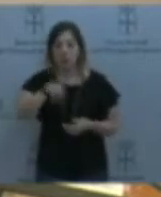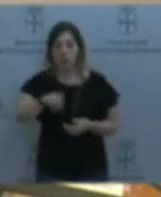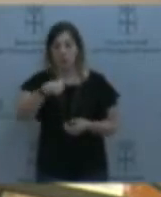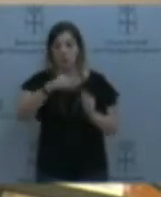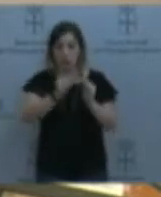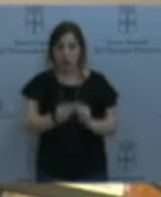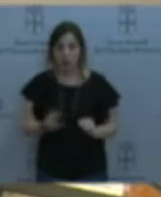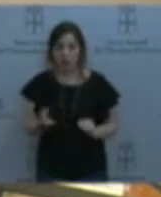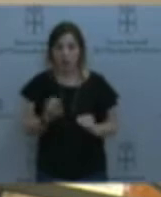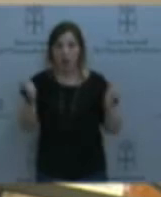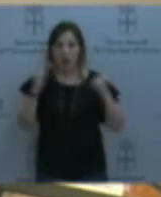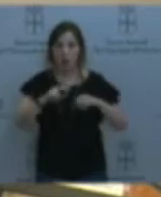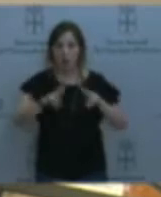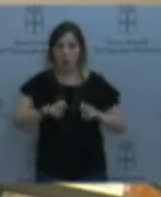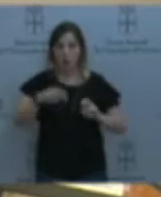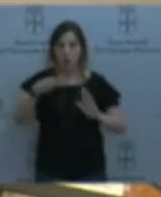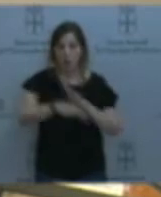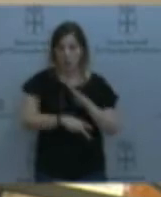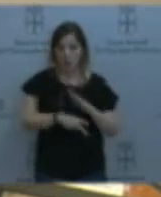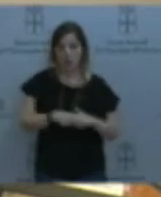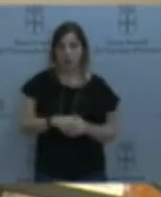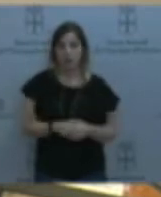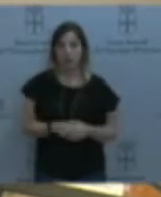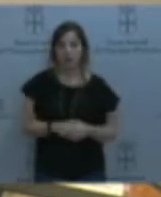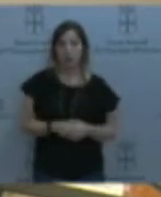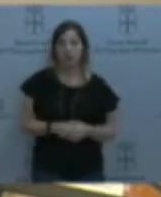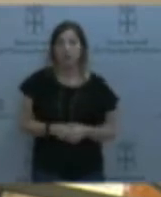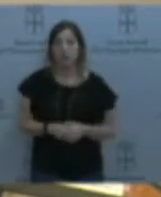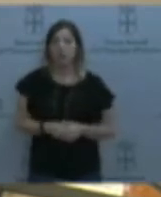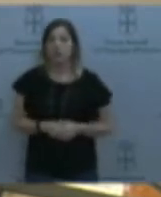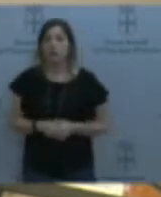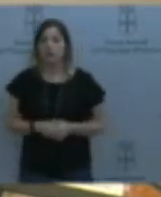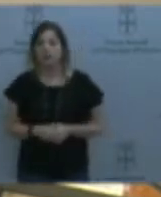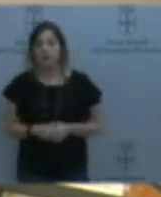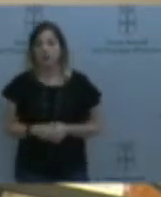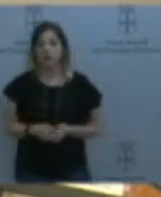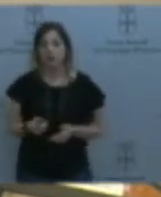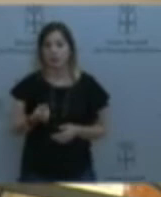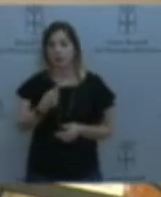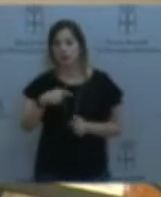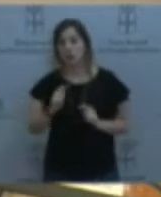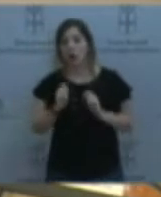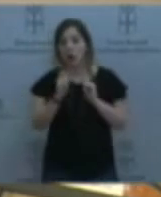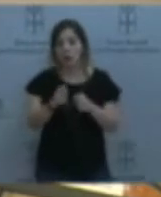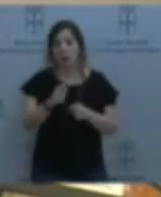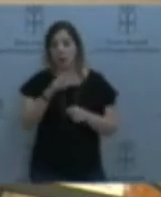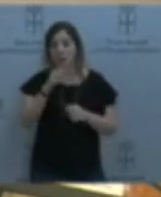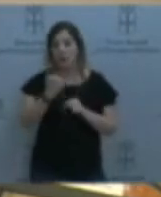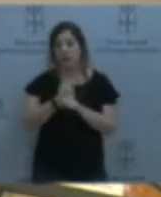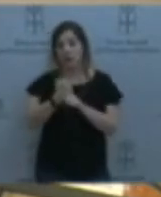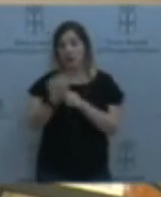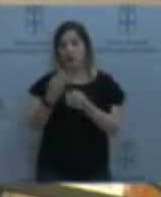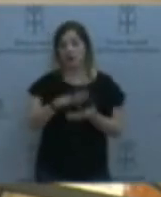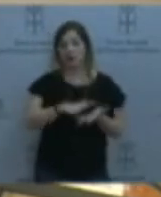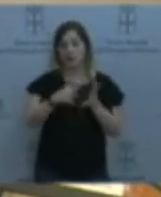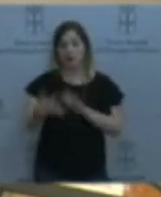en poco tiempo hemos adjudicado para trabajar la transición a la vida adulta. Aquellos menores, que